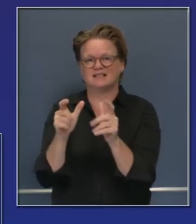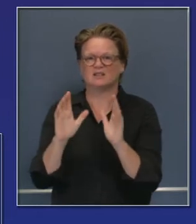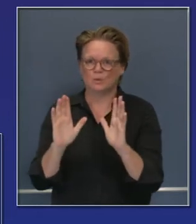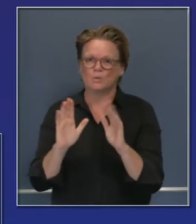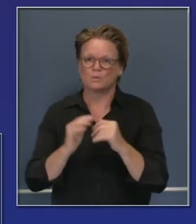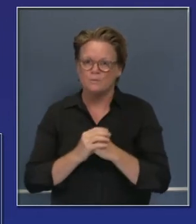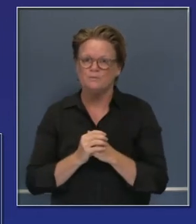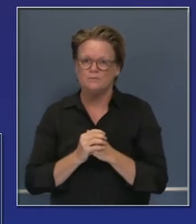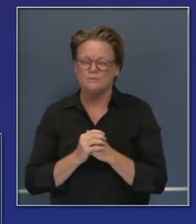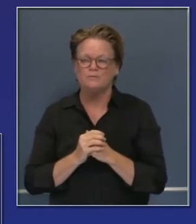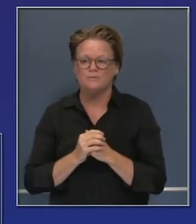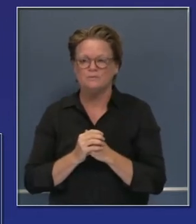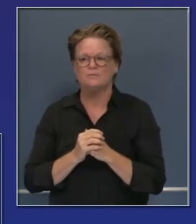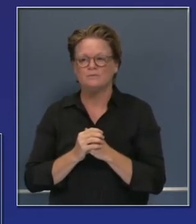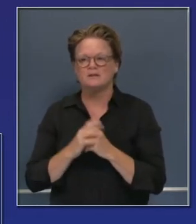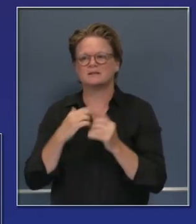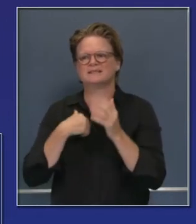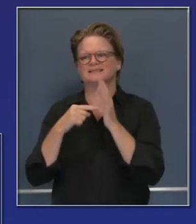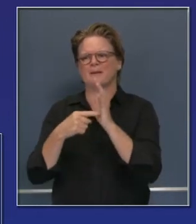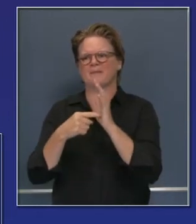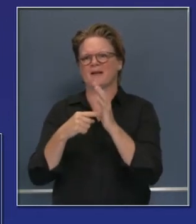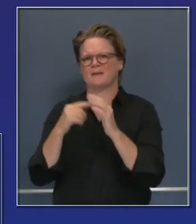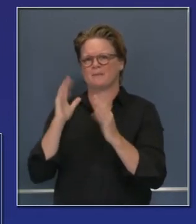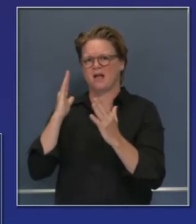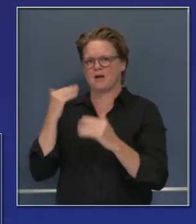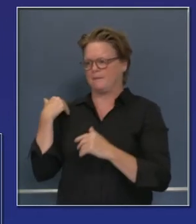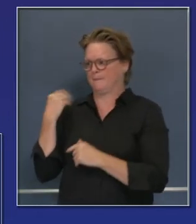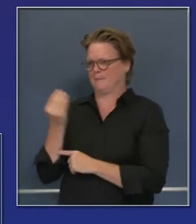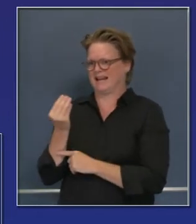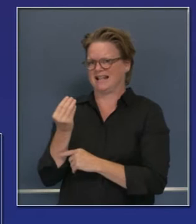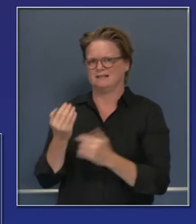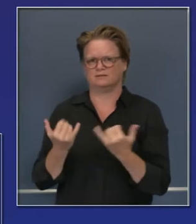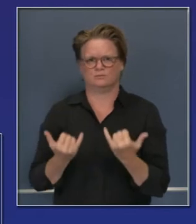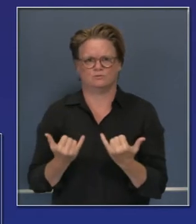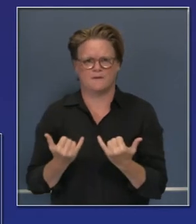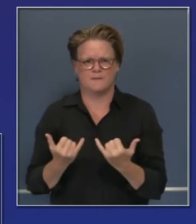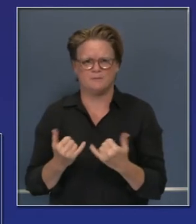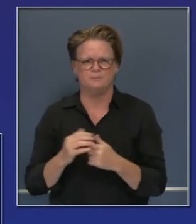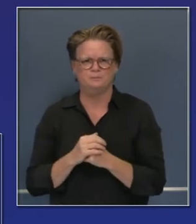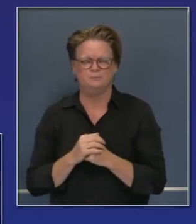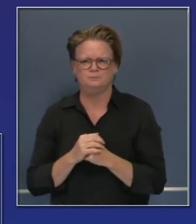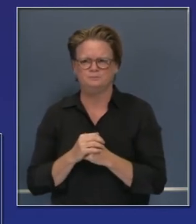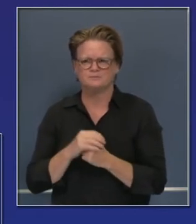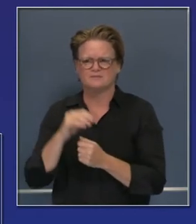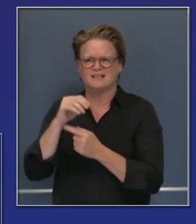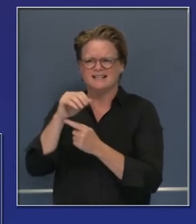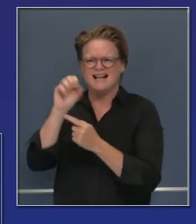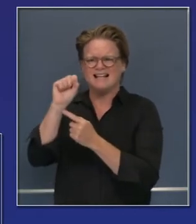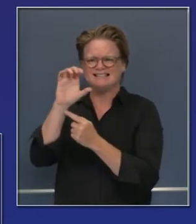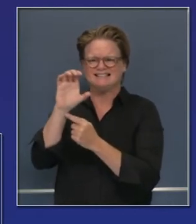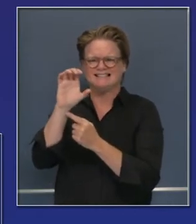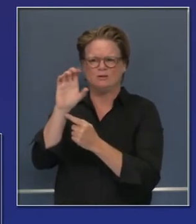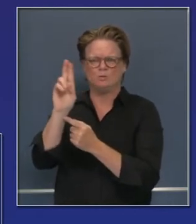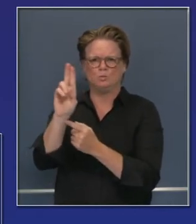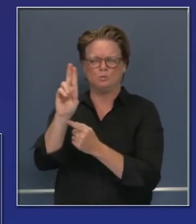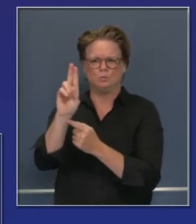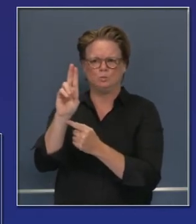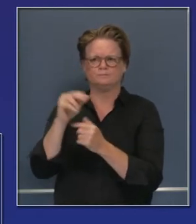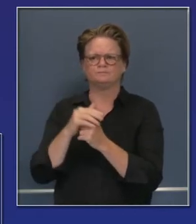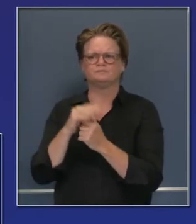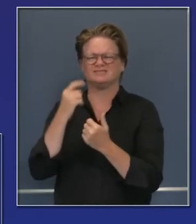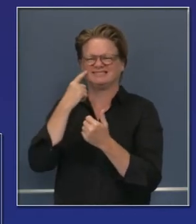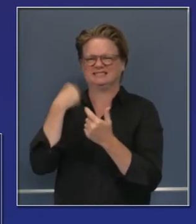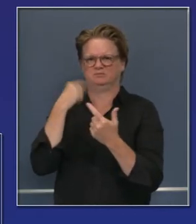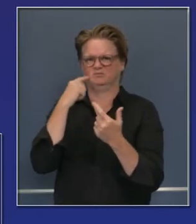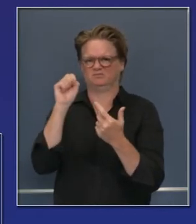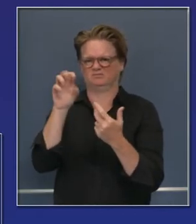esos dos incendios en la dirección correcta en las últimas 48 horas. El incendio SCU y el LNU son los dos